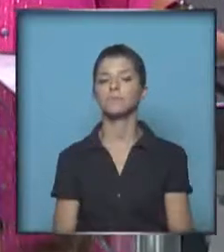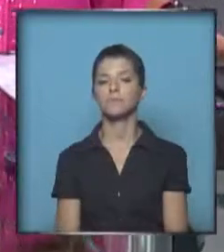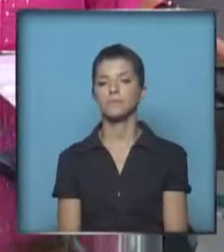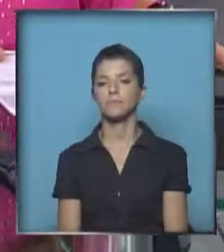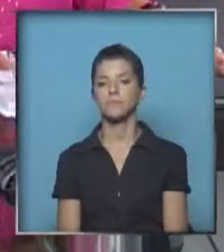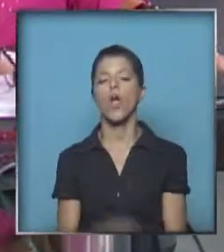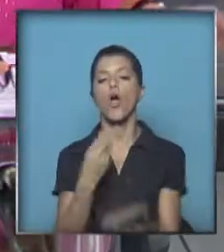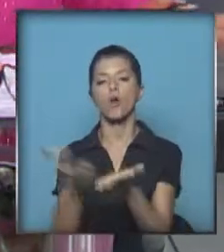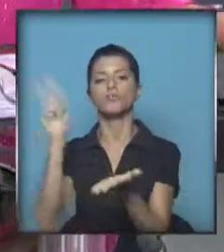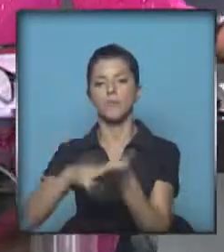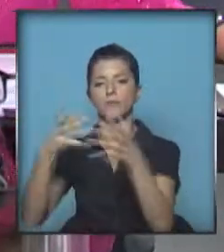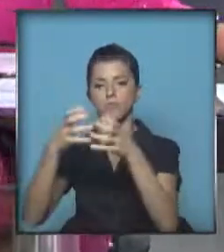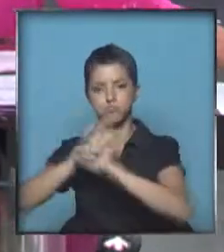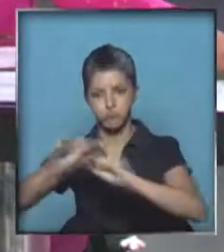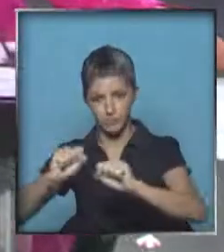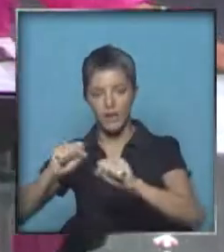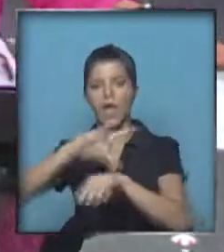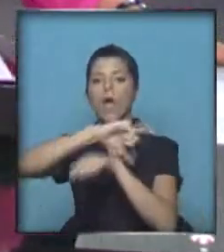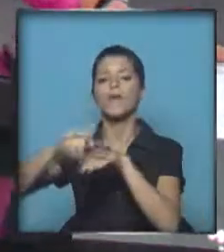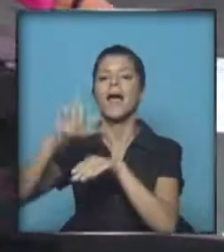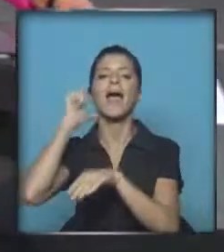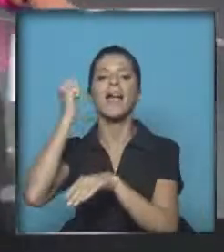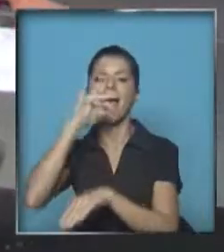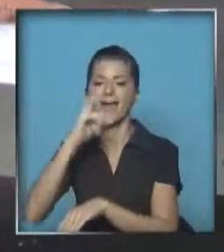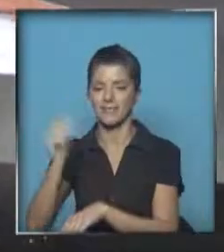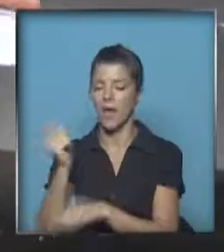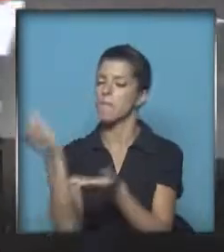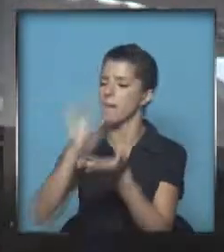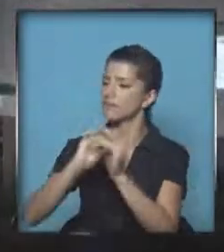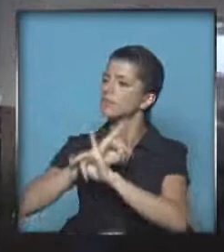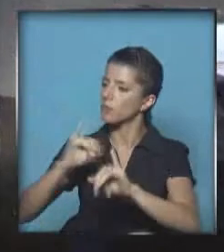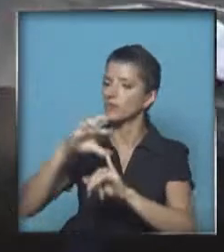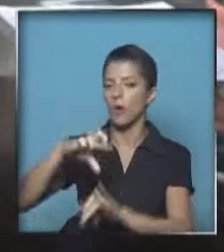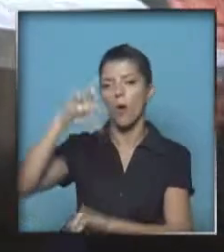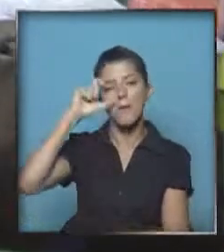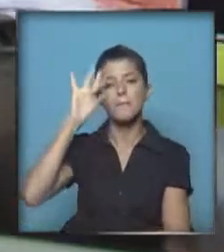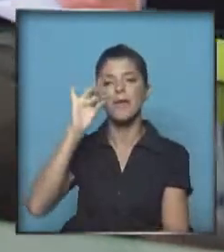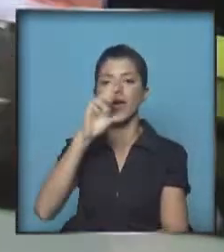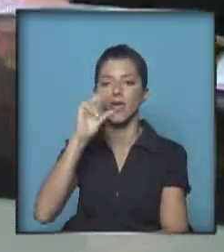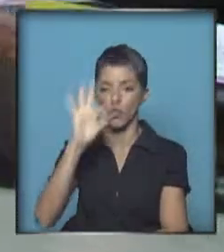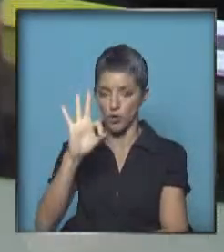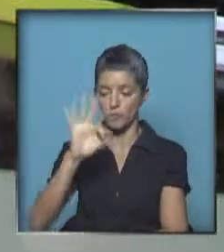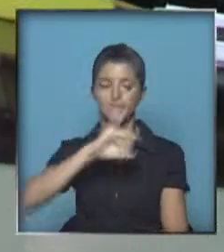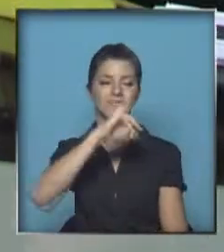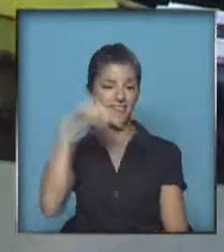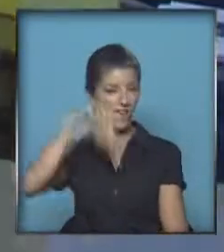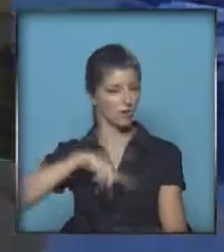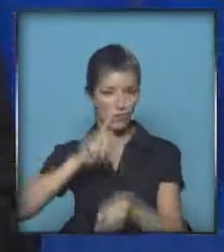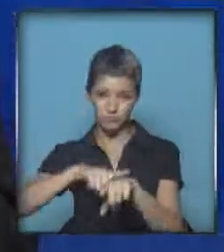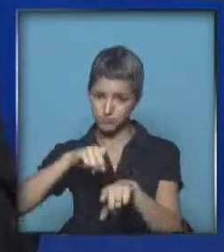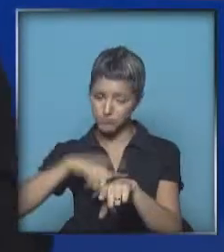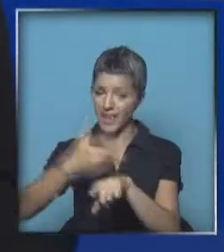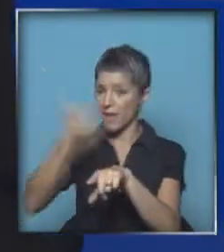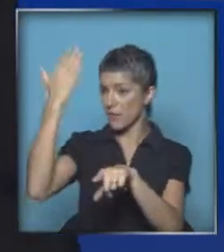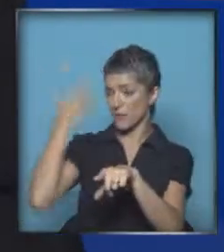Volvieron a bombardear la Franja de Gaza, más detalles, Pidro. Efectivamente, esto sucede a horas nada más